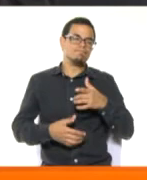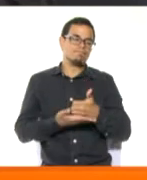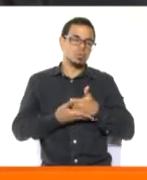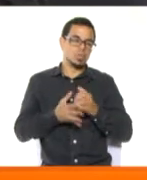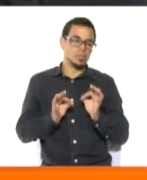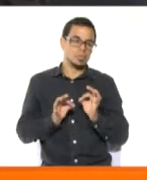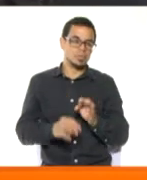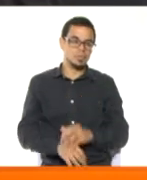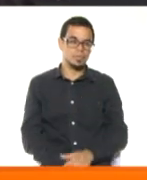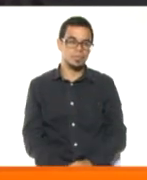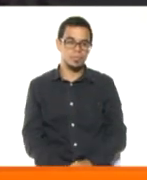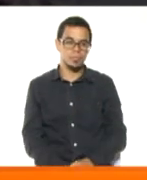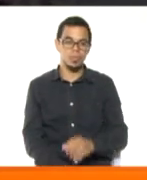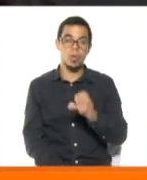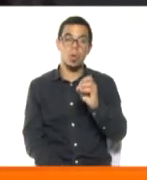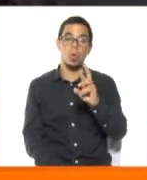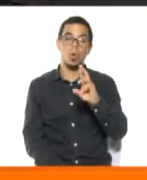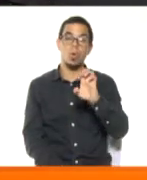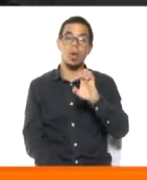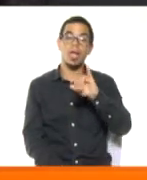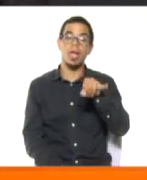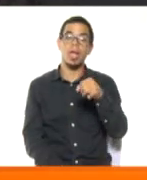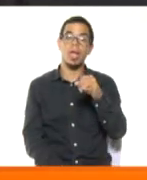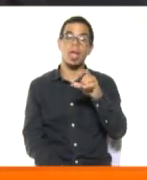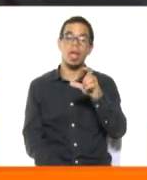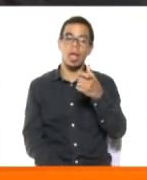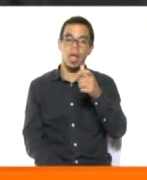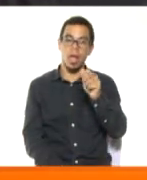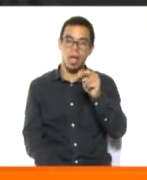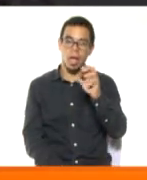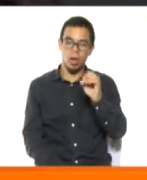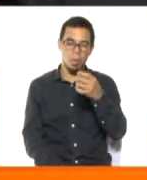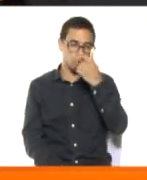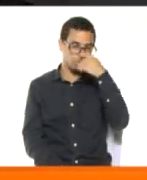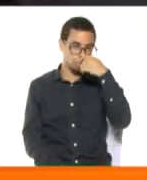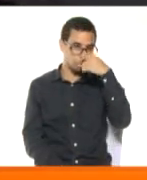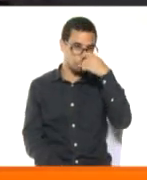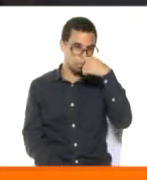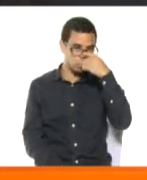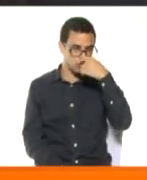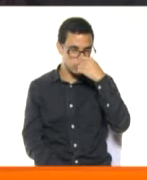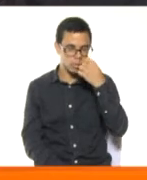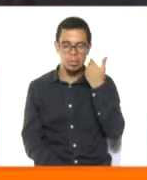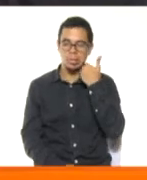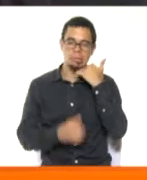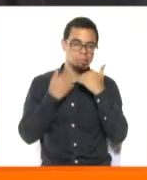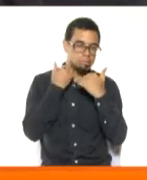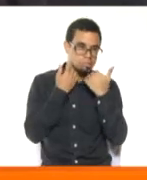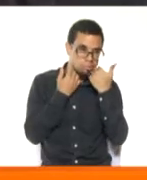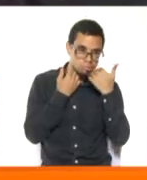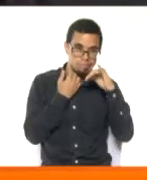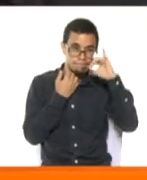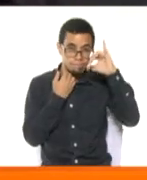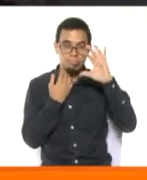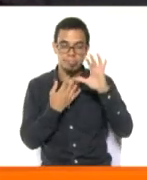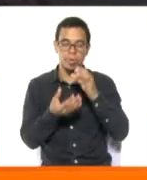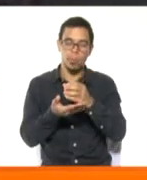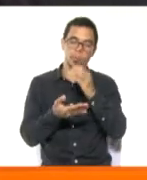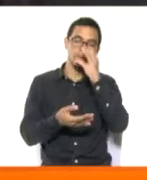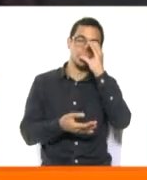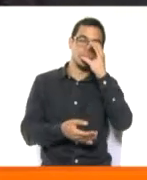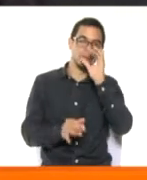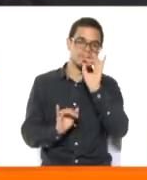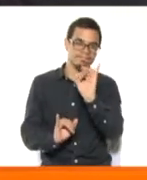respiratorias. Para el resfriado, para cuando tenemos gripe, una infusión de orégano seguramente nos va a aliviar todos esos